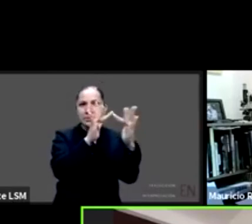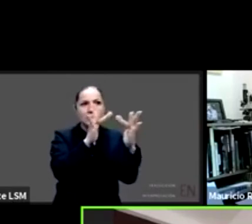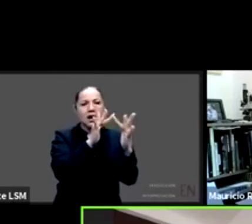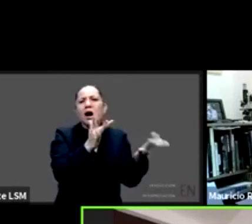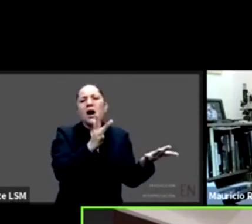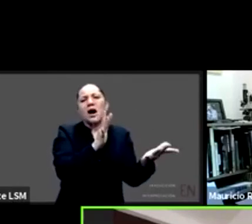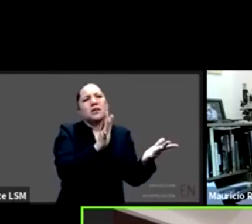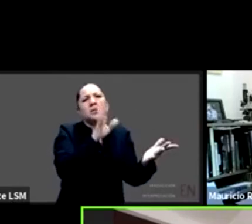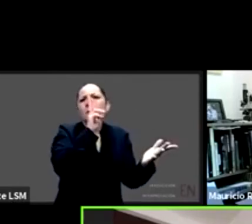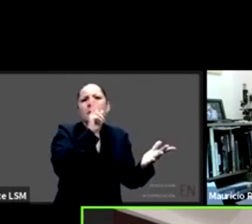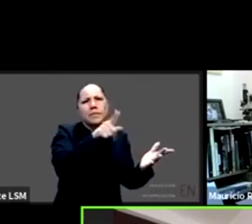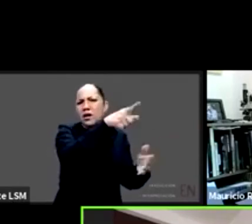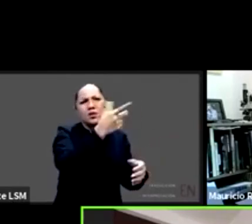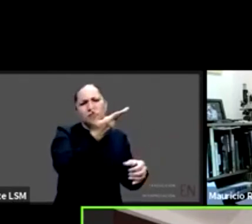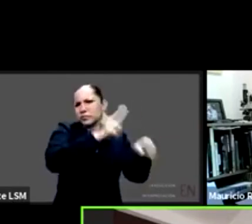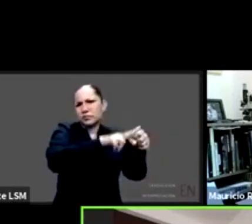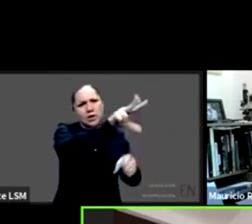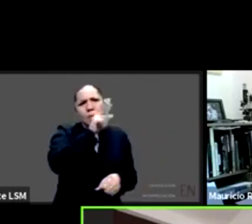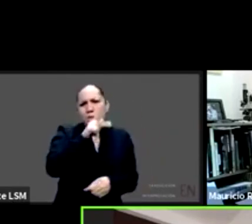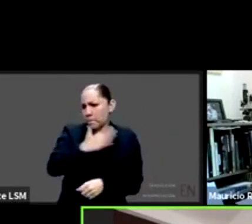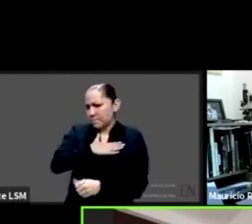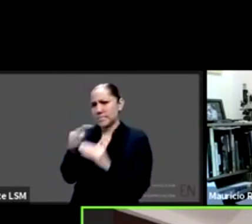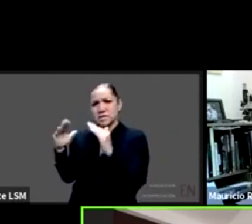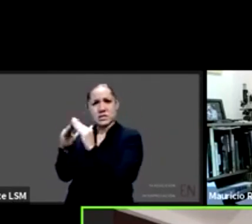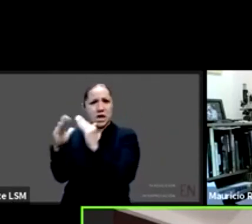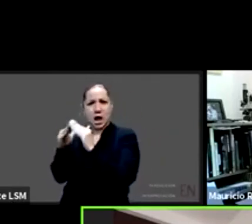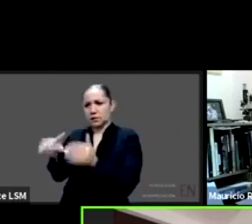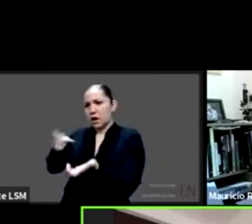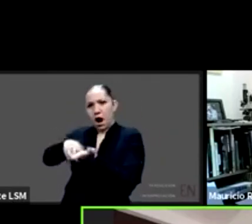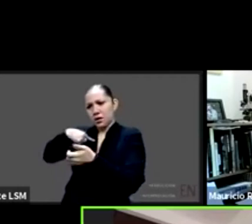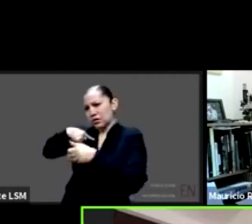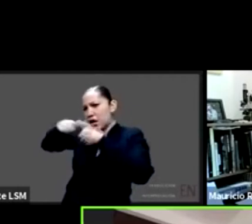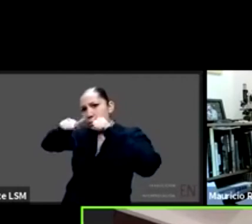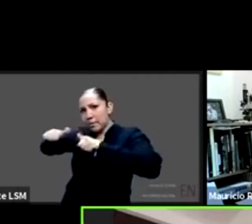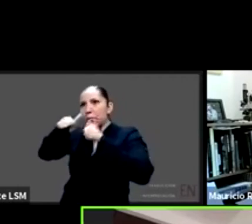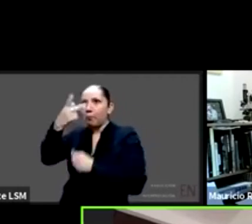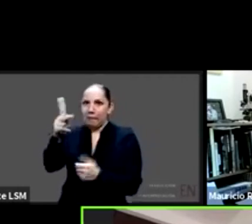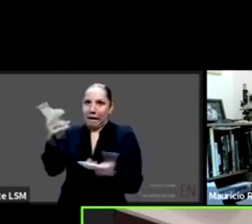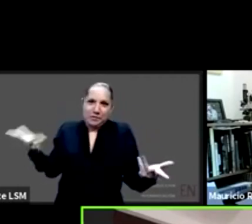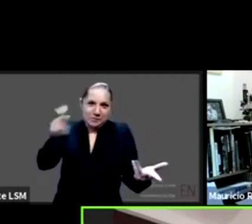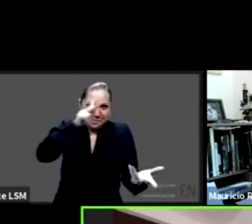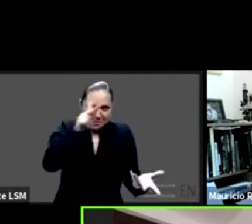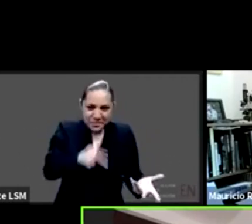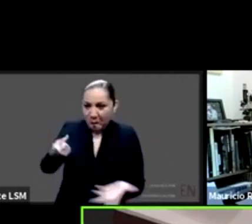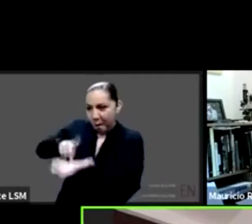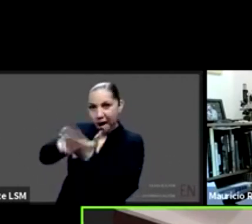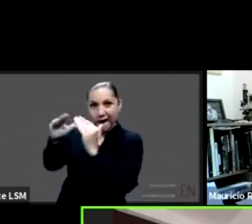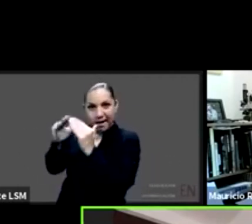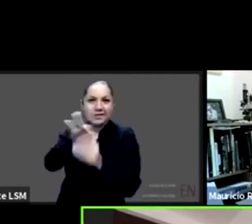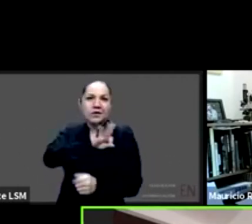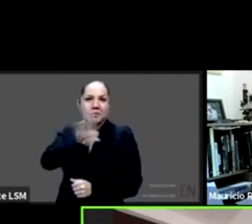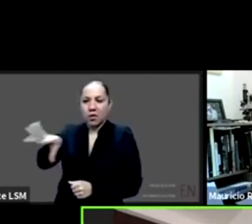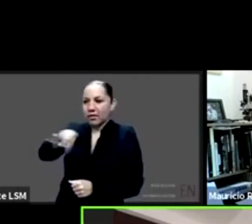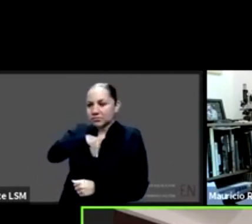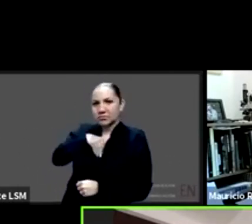¿a qué nos están arriesgando? ¿no? a los pacientes a las madres de familia o sea simplemente porque